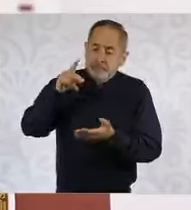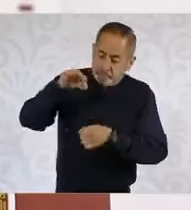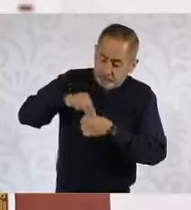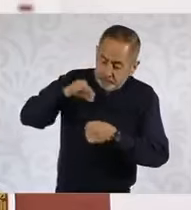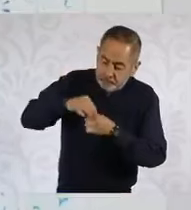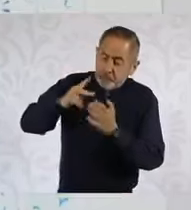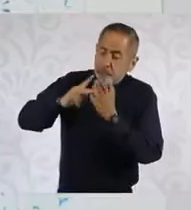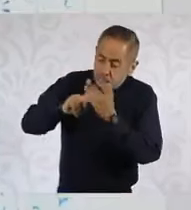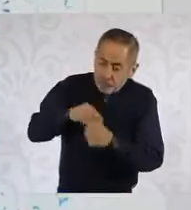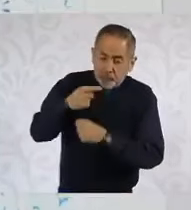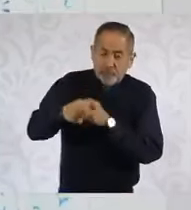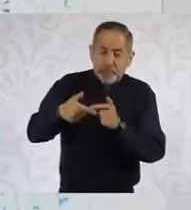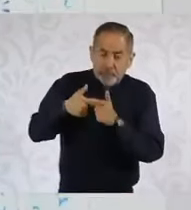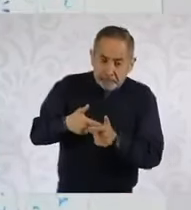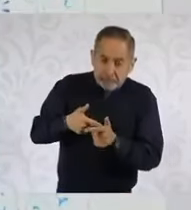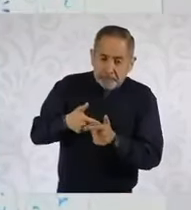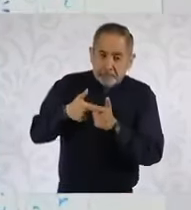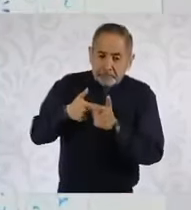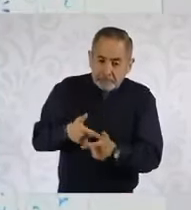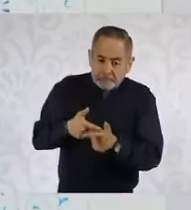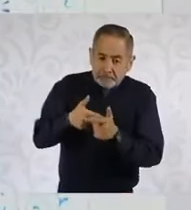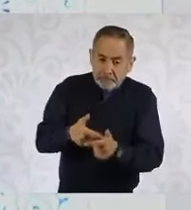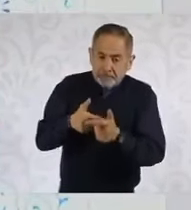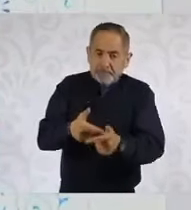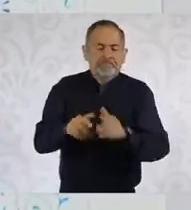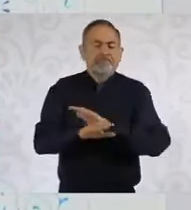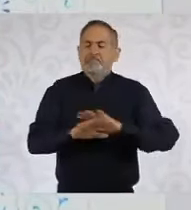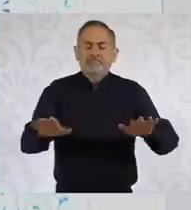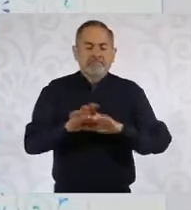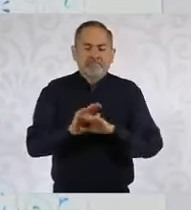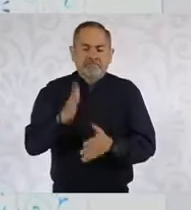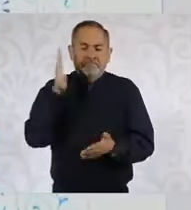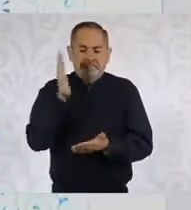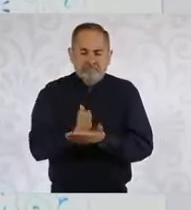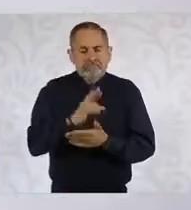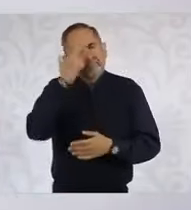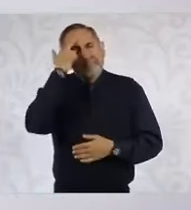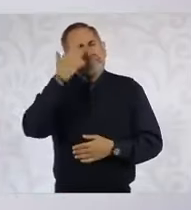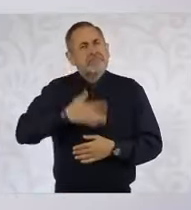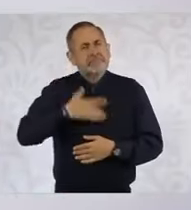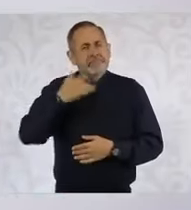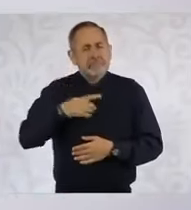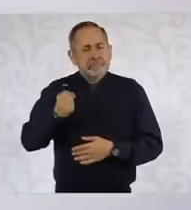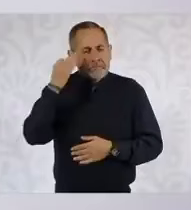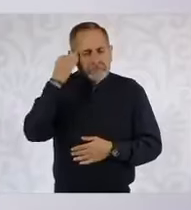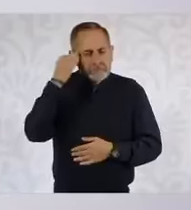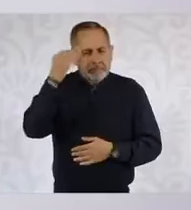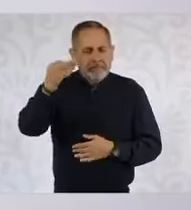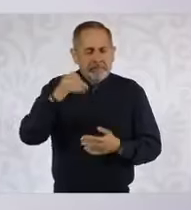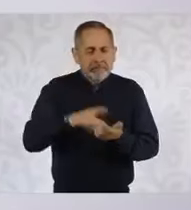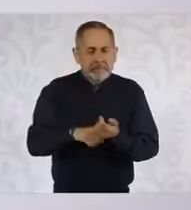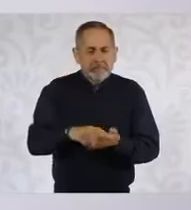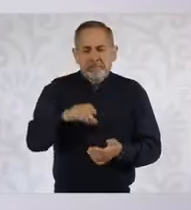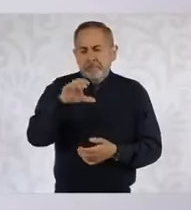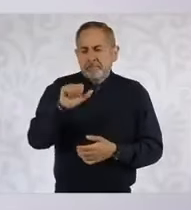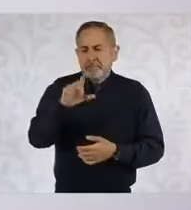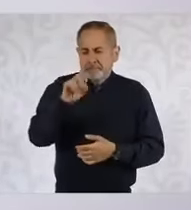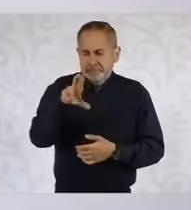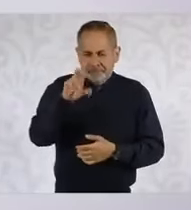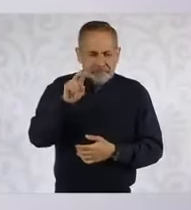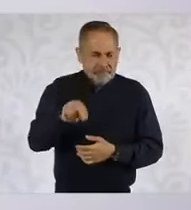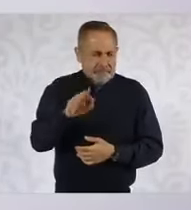se mantuvo así hasta una reforma que se envió, si mal no recuerdo, en la época de Calderón, para que pudieran